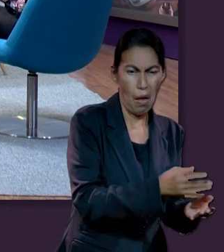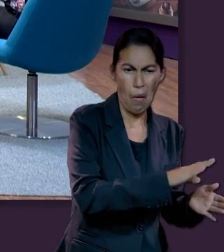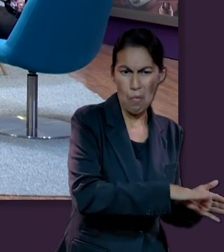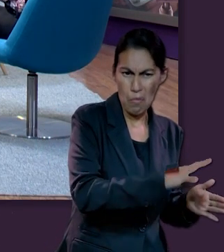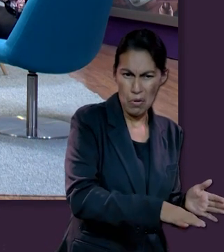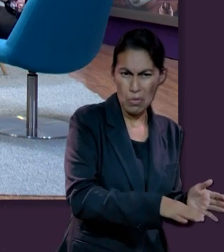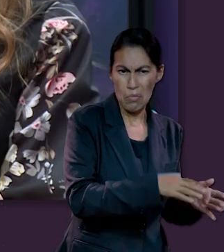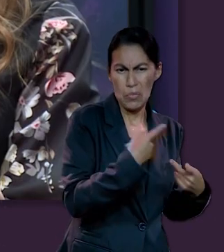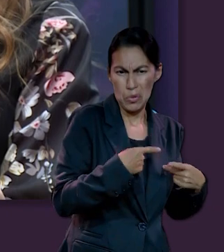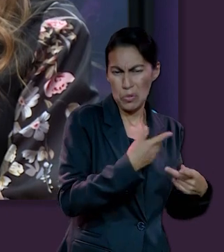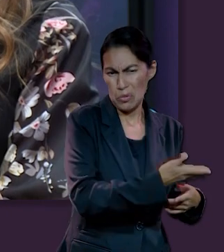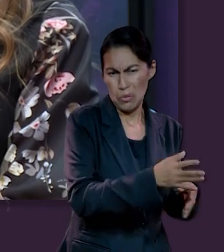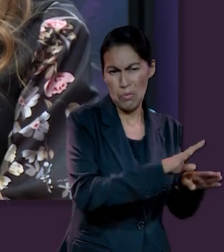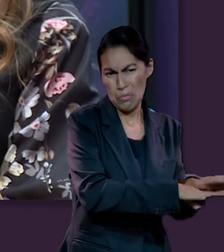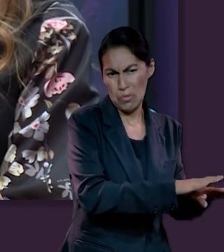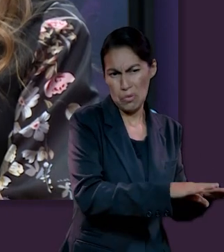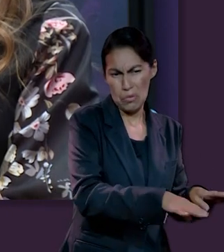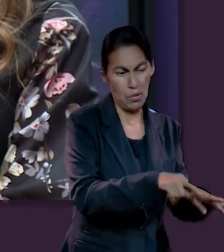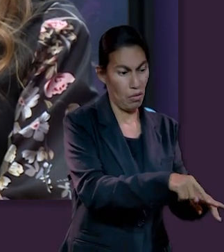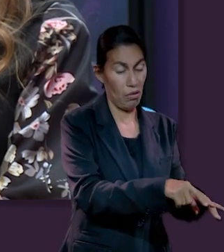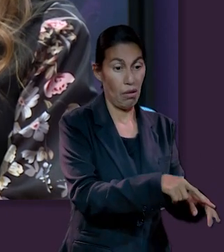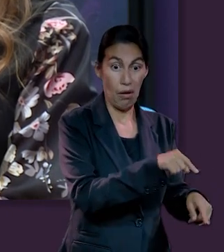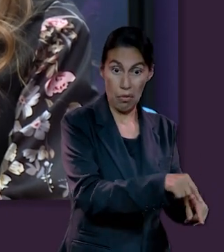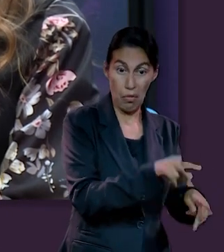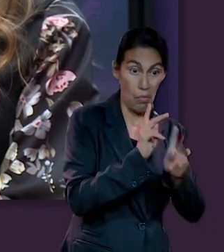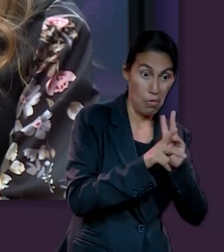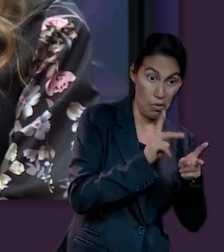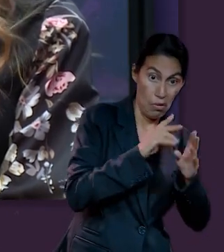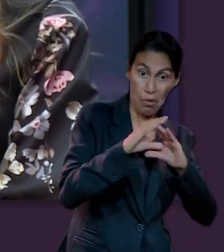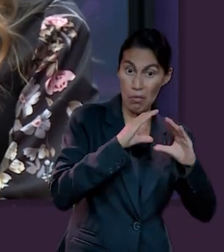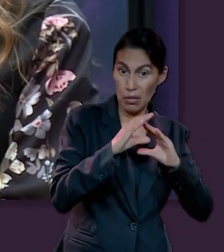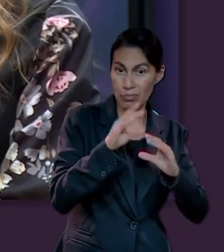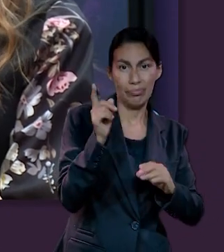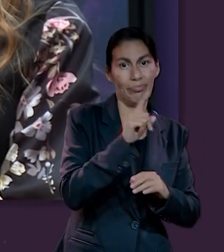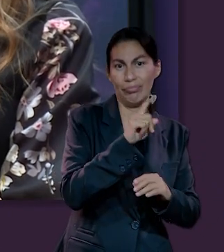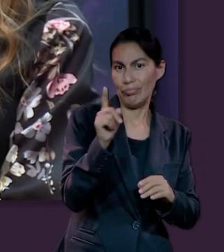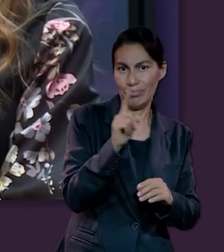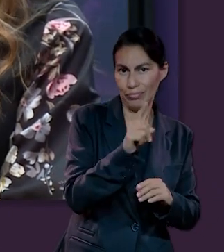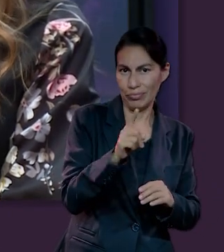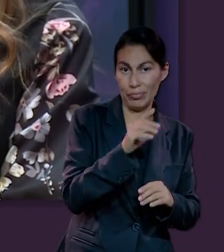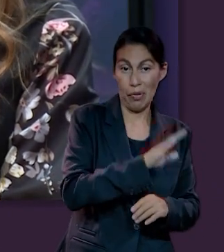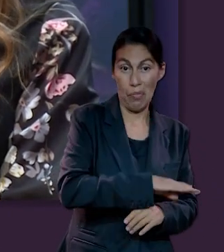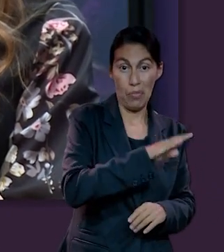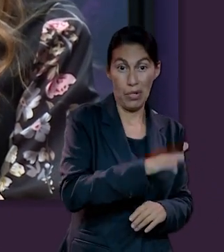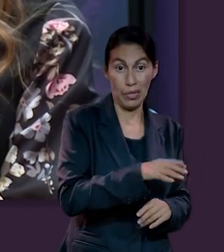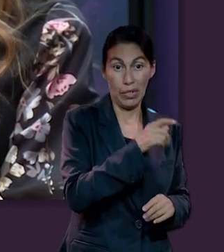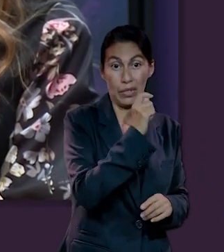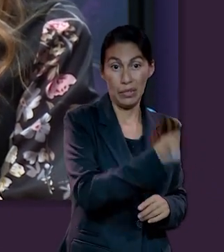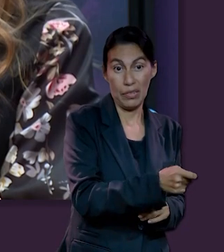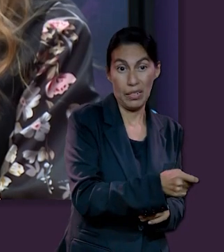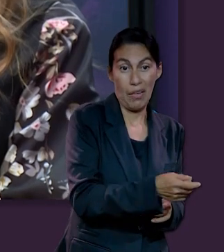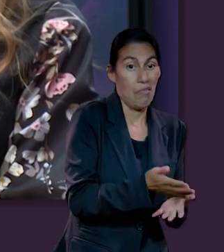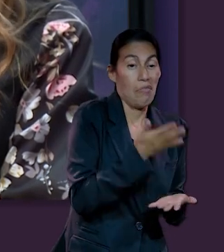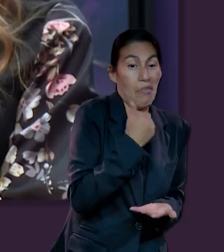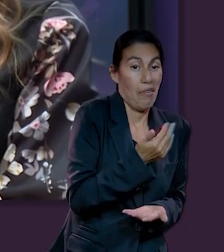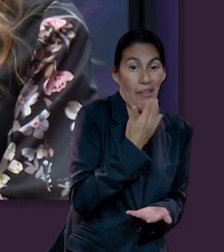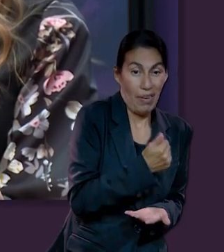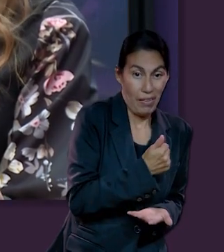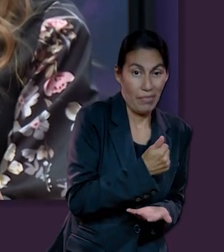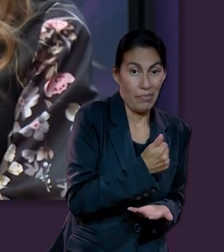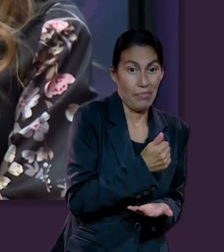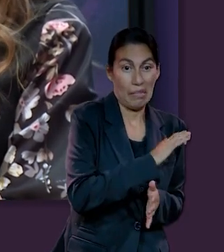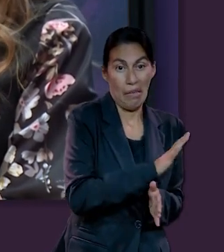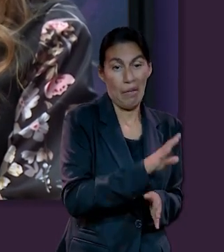entre ellos en ese lugar donde están enterrados. Ya que en realidad la muerte es que la no existencia. No